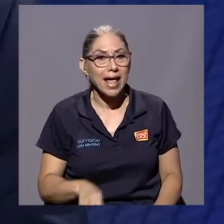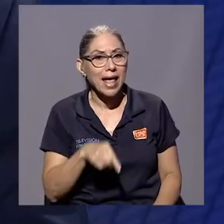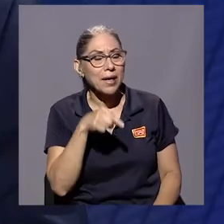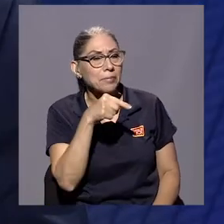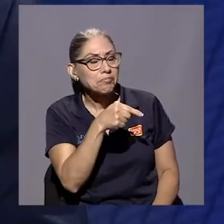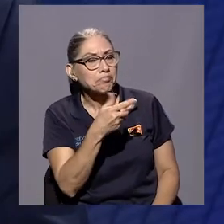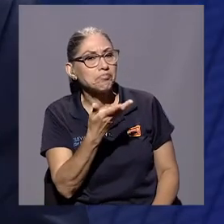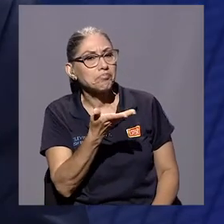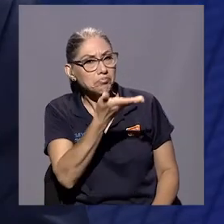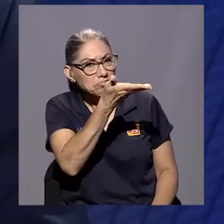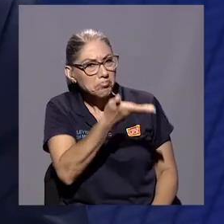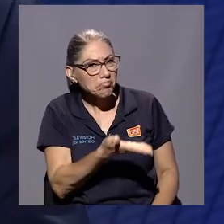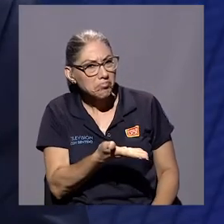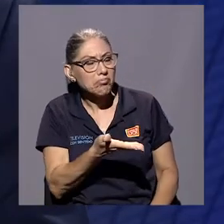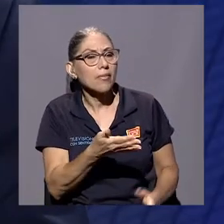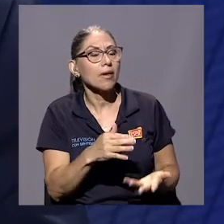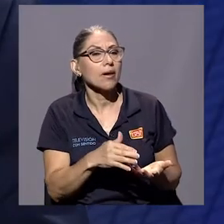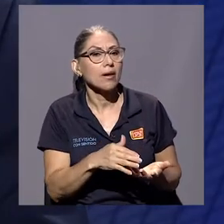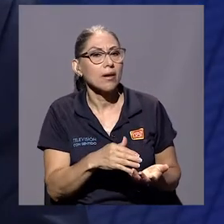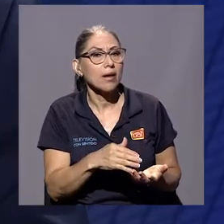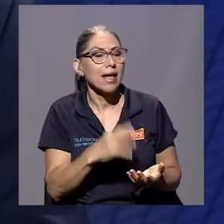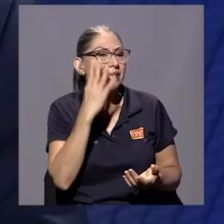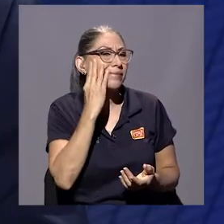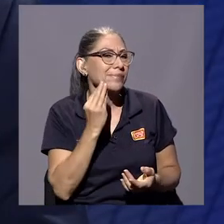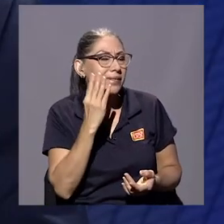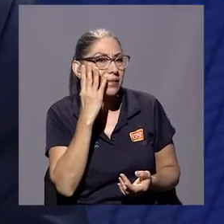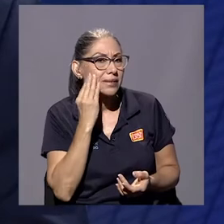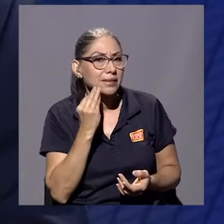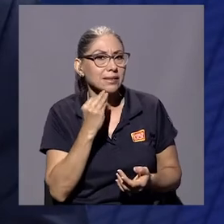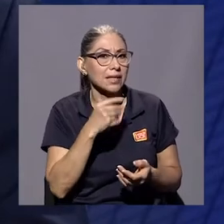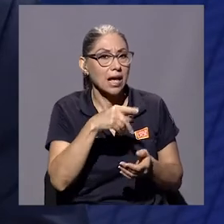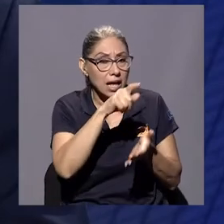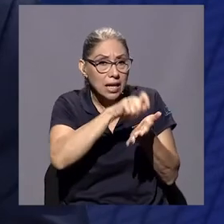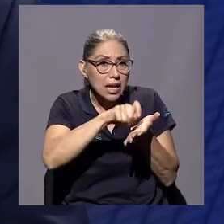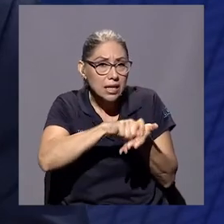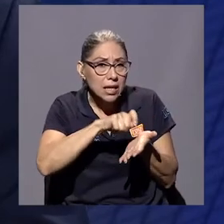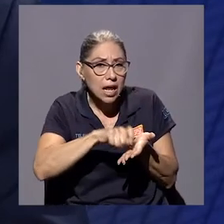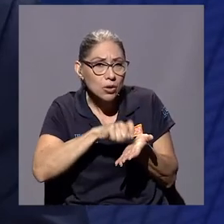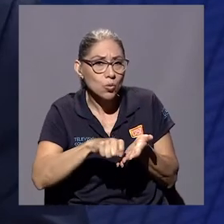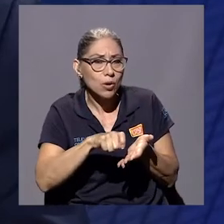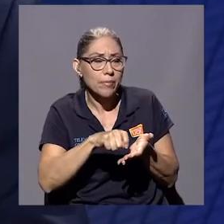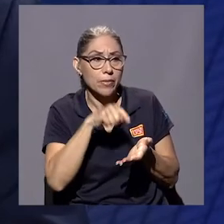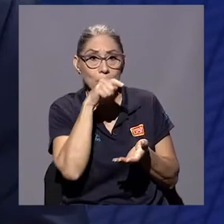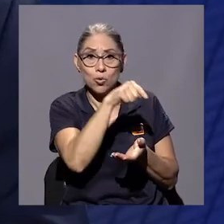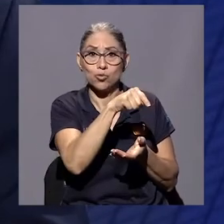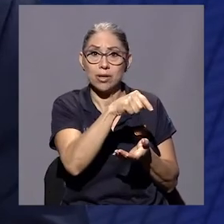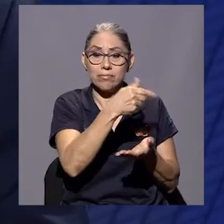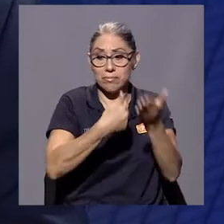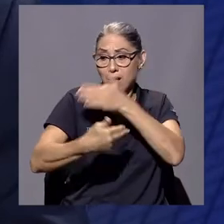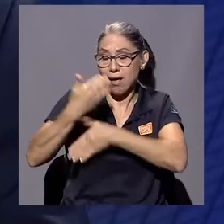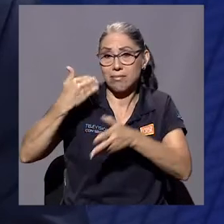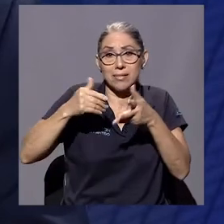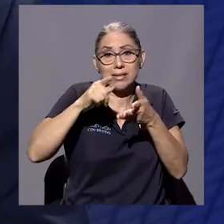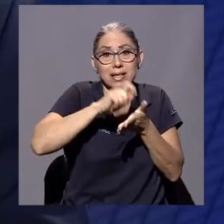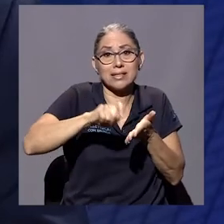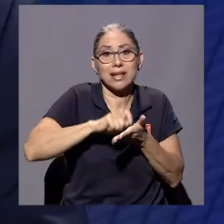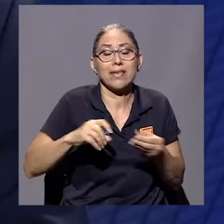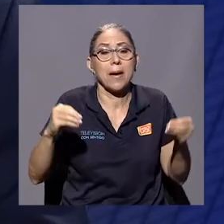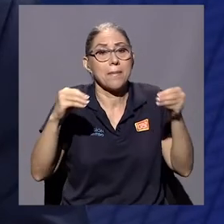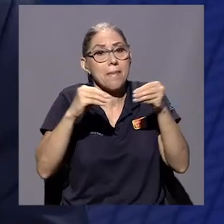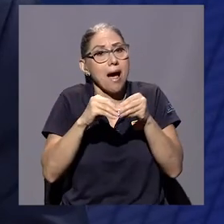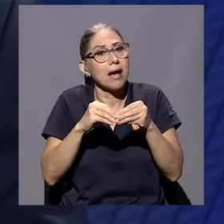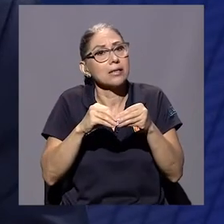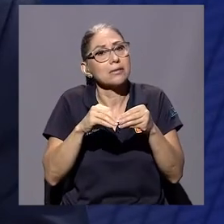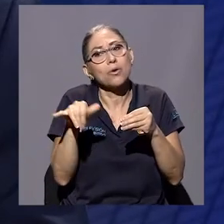¿Cómo ha sido ese viaje, don Enrique, en la literatura y ese cambio que usted ha tenido de repente de escribir algo más